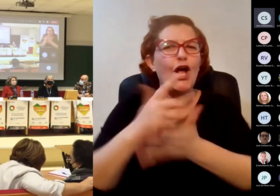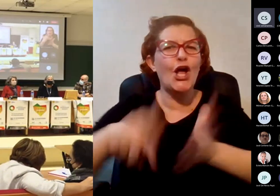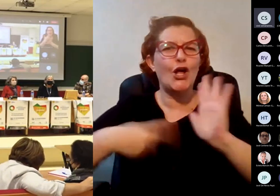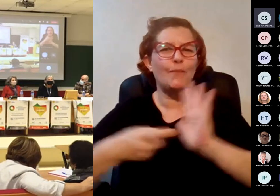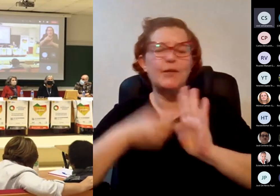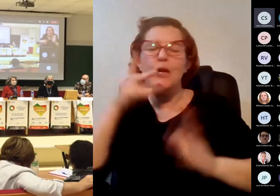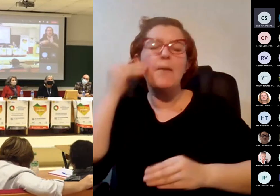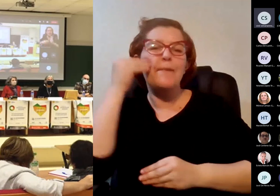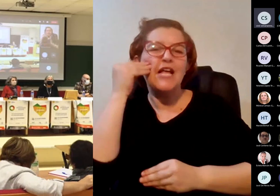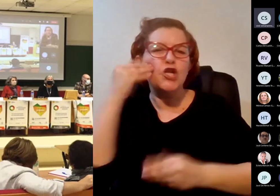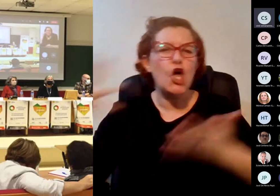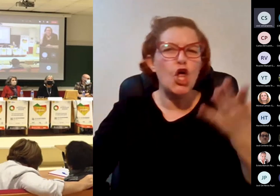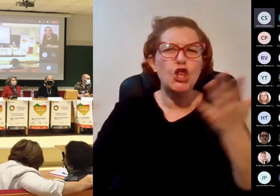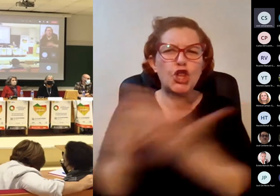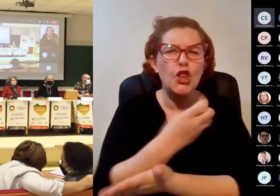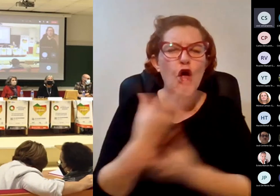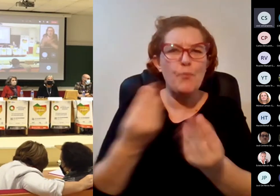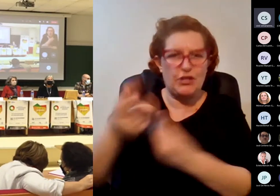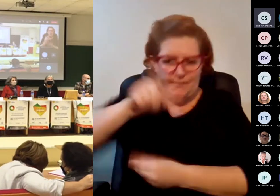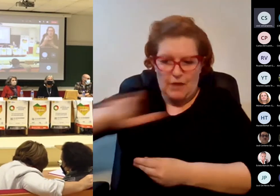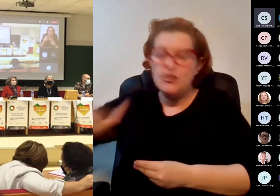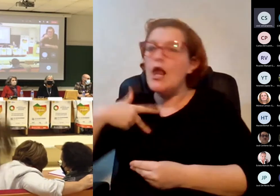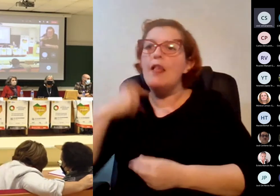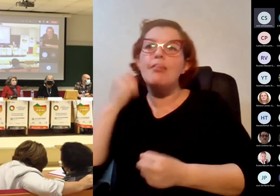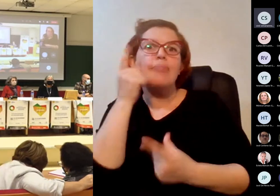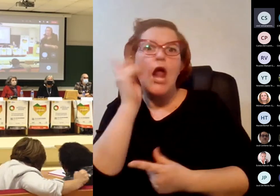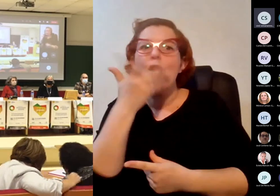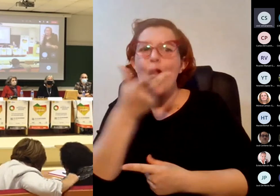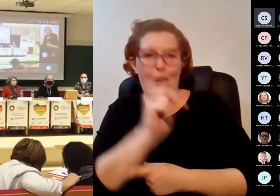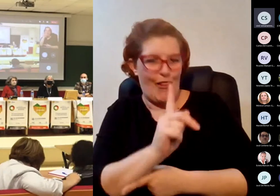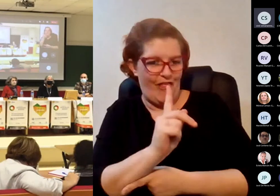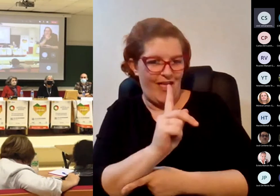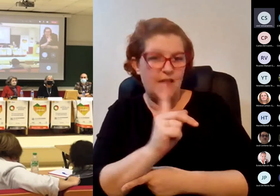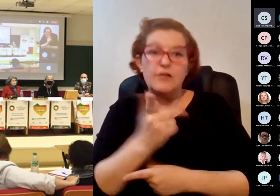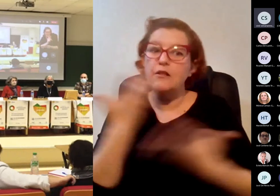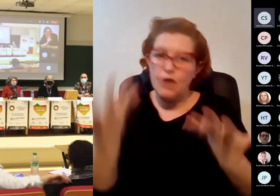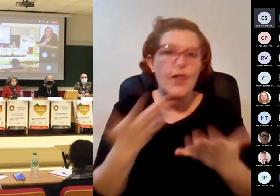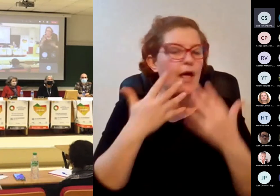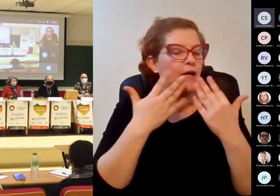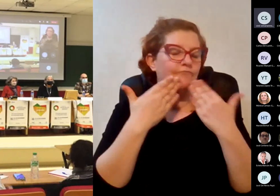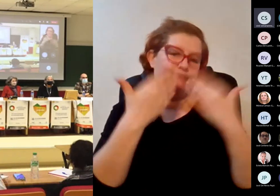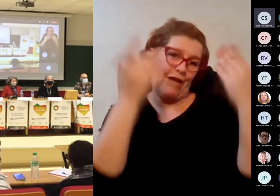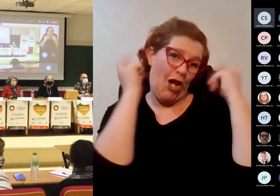creo que todo eso muchos de nosotros no lo conocíamos así que por ello enhorabuena